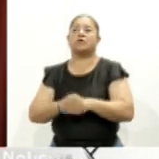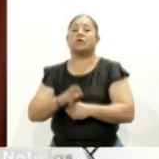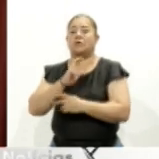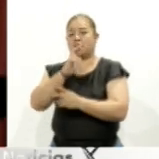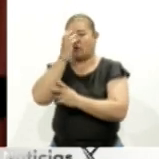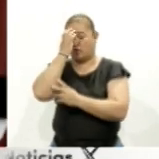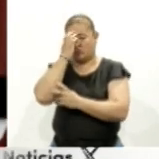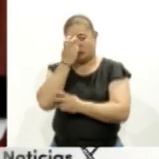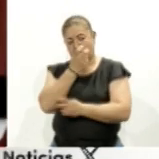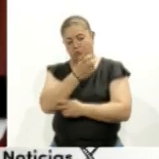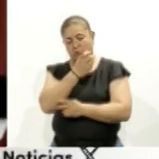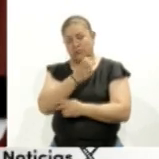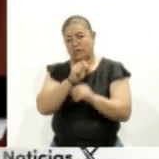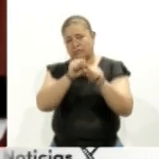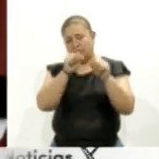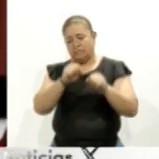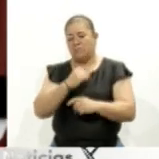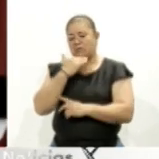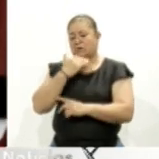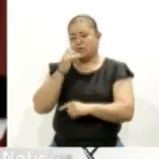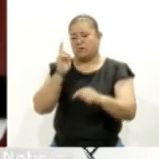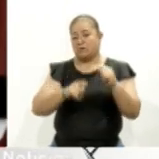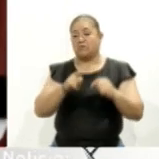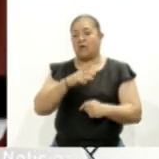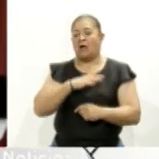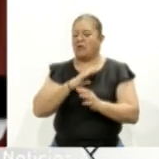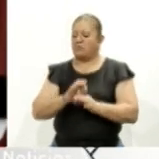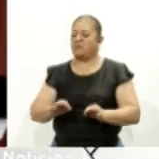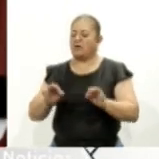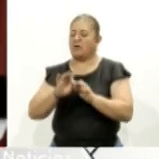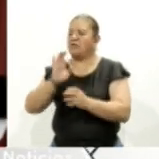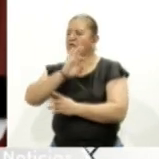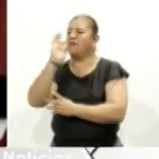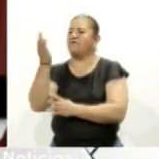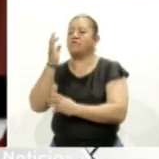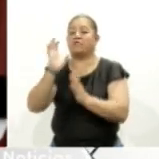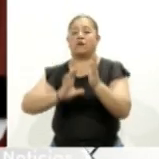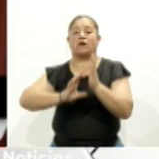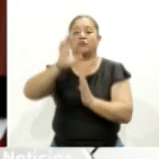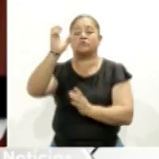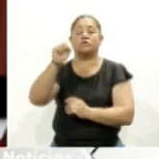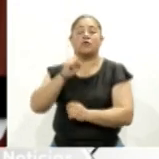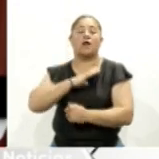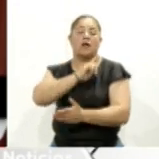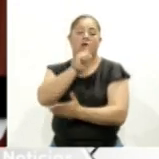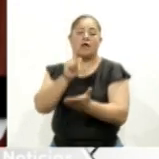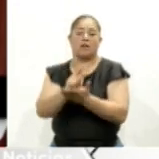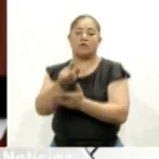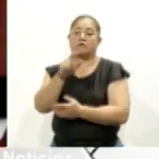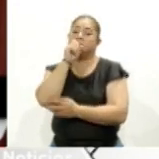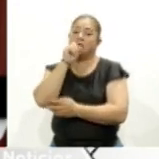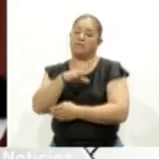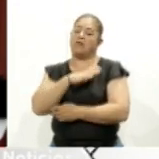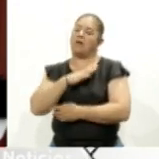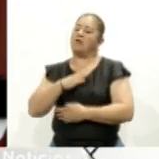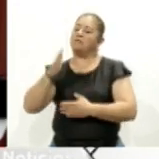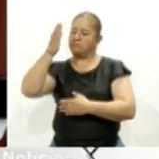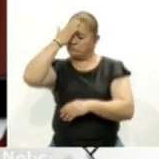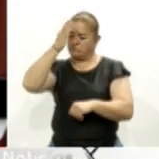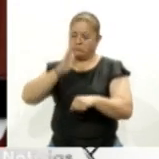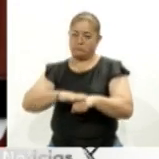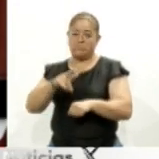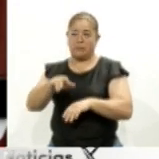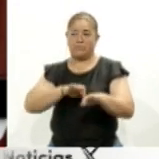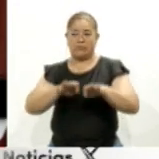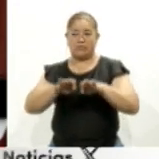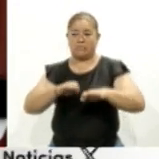sistema anticorrupción, a pesar de las importantes reformas constitucionales y legales. Sin embargo, estamos convencidos de que, mediante